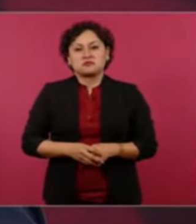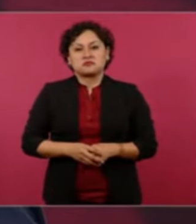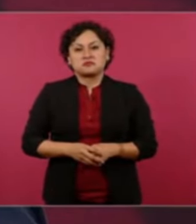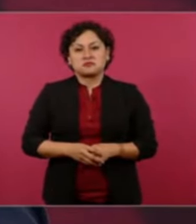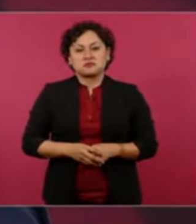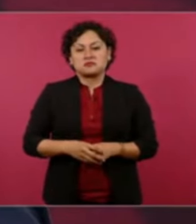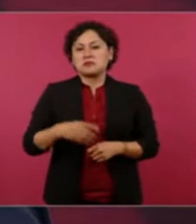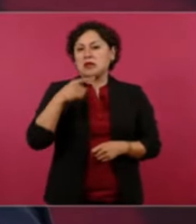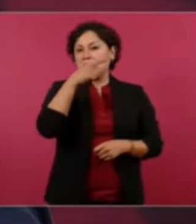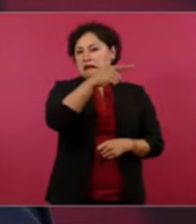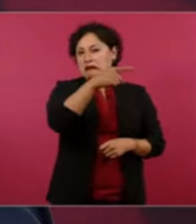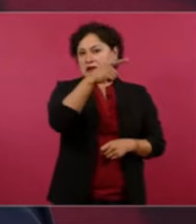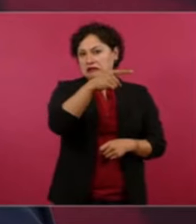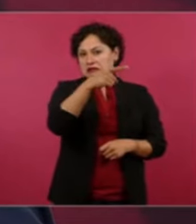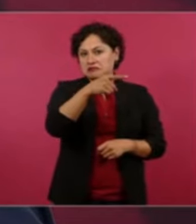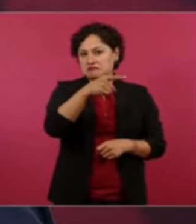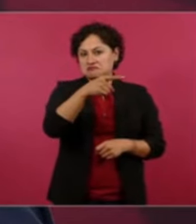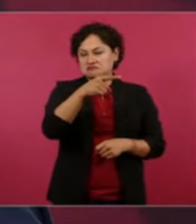y el amor al prójimo.